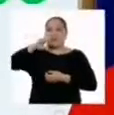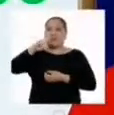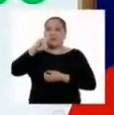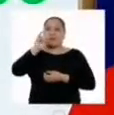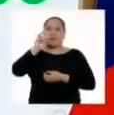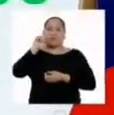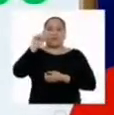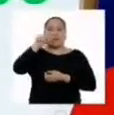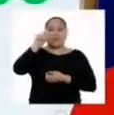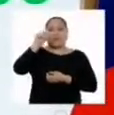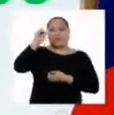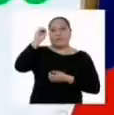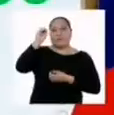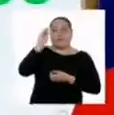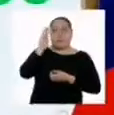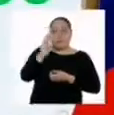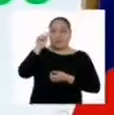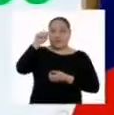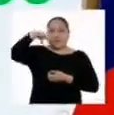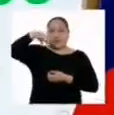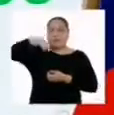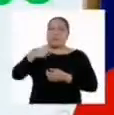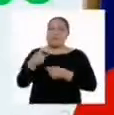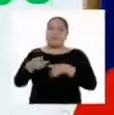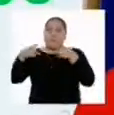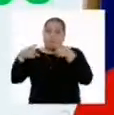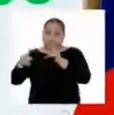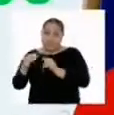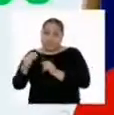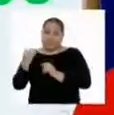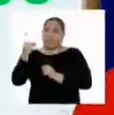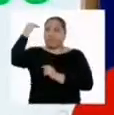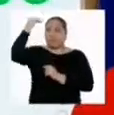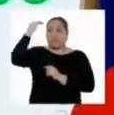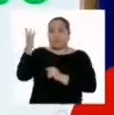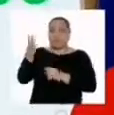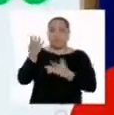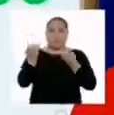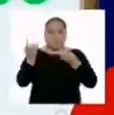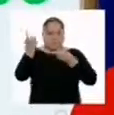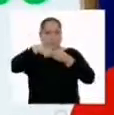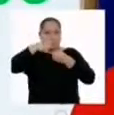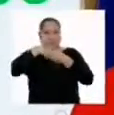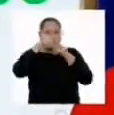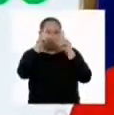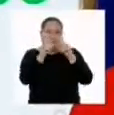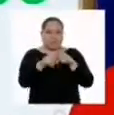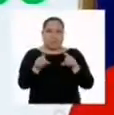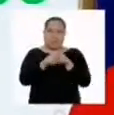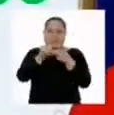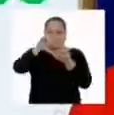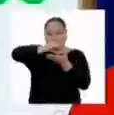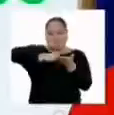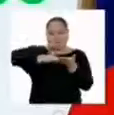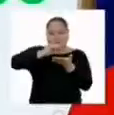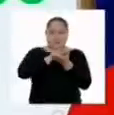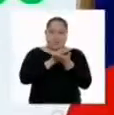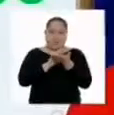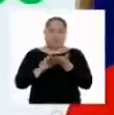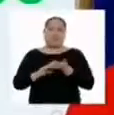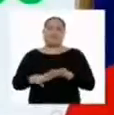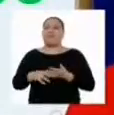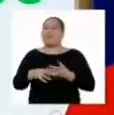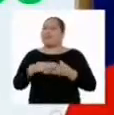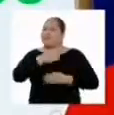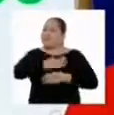Siempre con la autorización de un adulto. Y si quieren participar en el bloque de preguntas, también nos pueden escribir por ahí. Tenemos